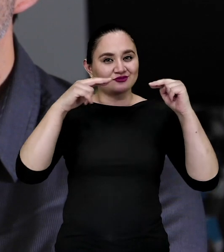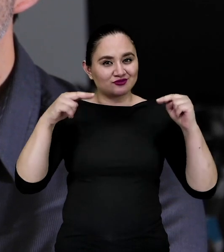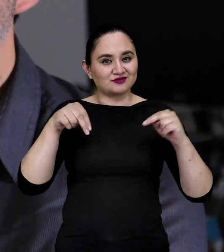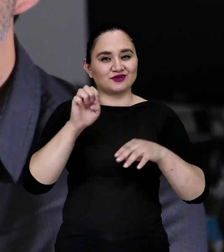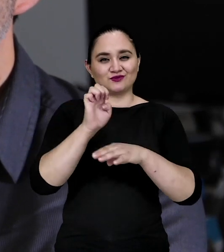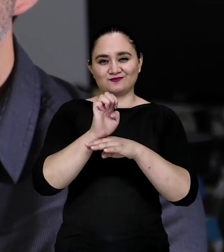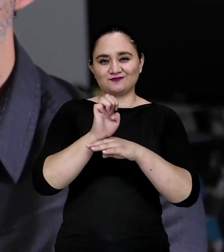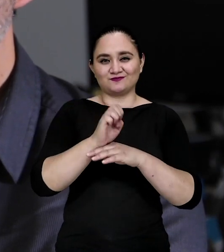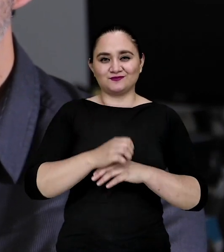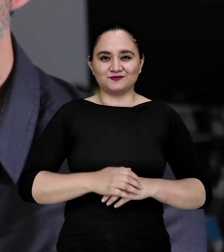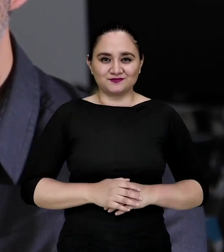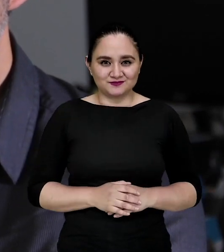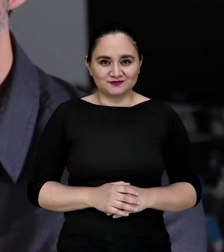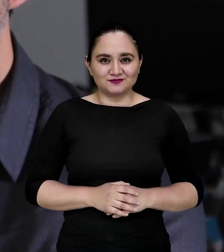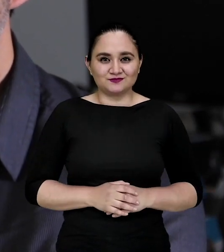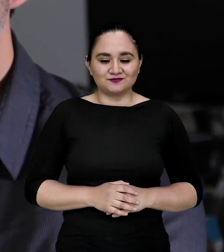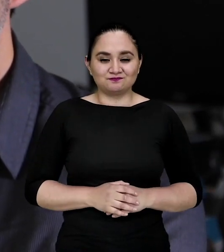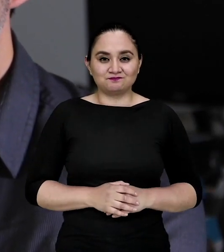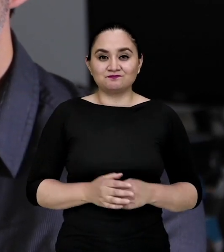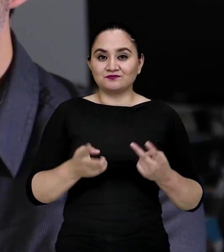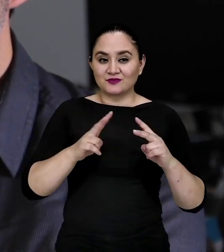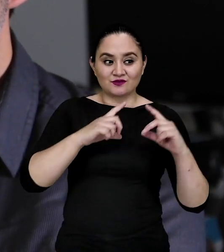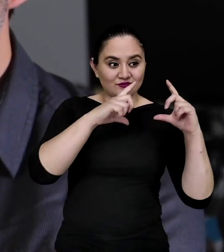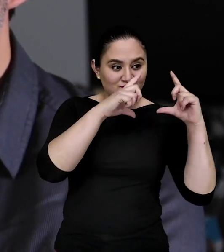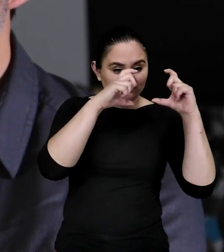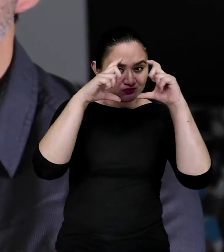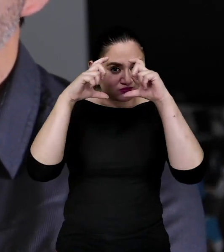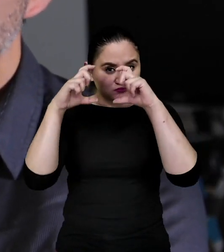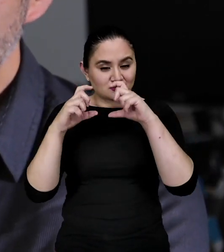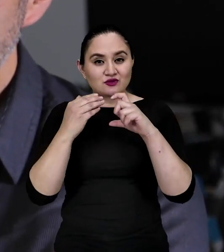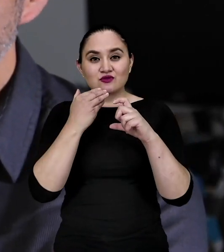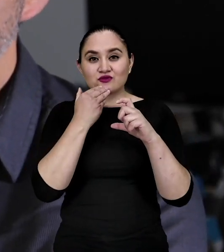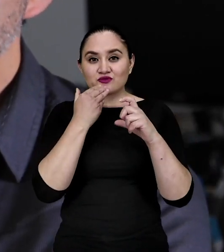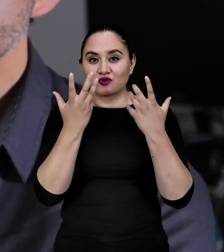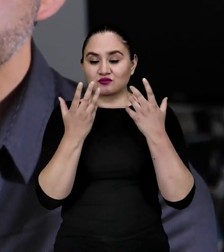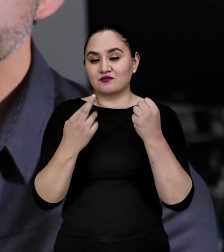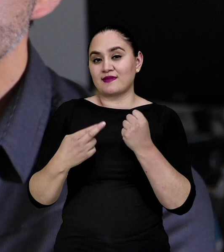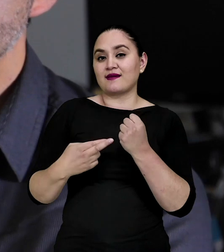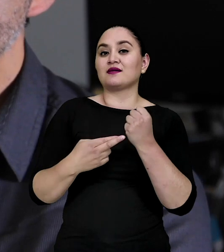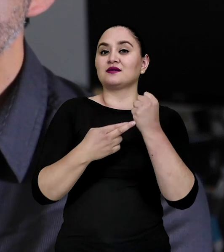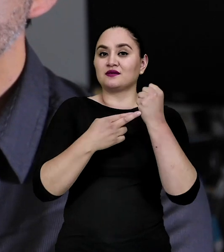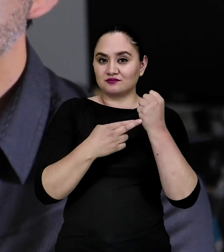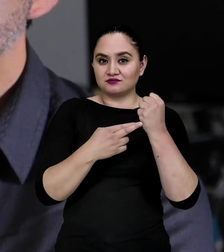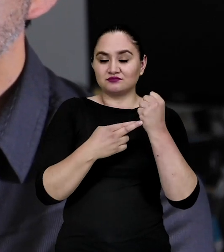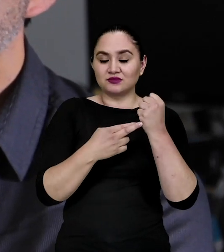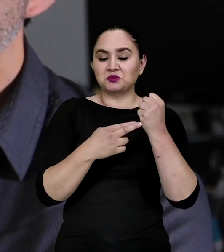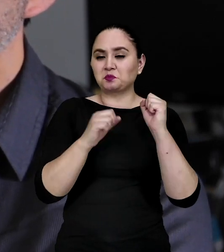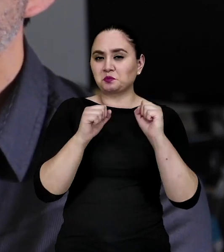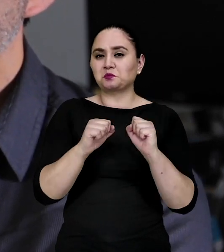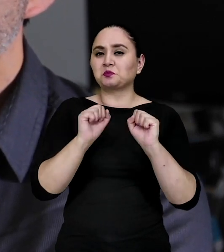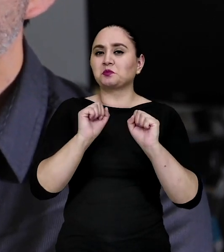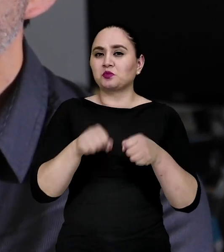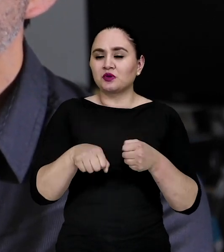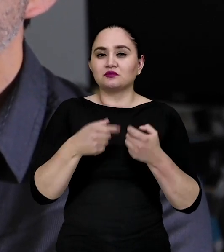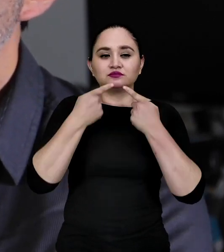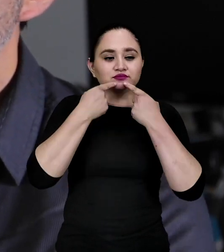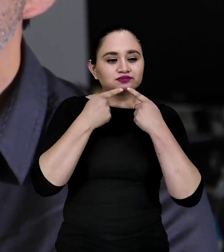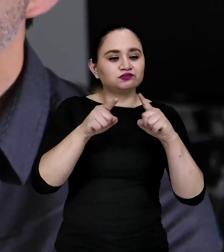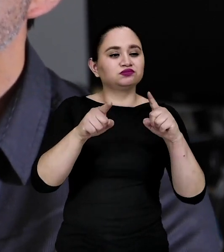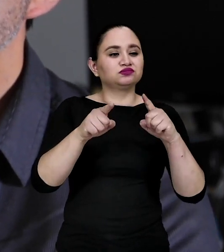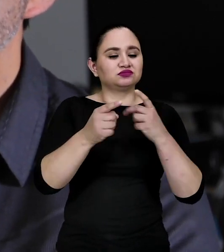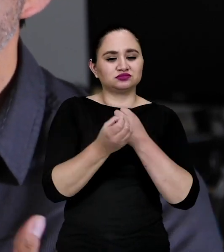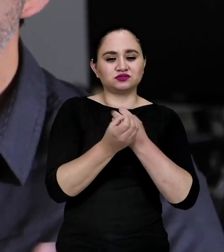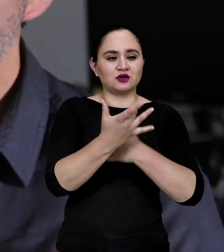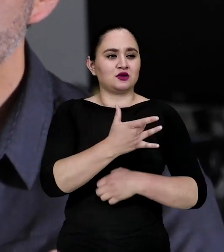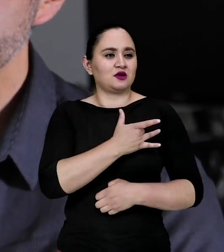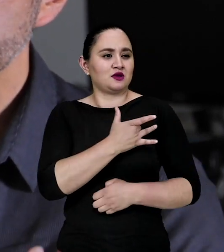de nuestro Ecuador. Y a través de la fotografía también ha sido mi herramienta por la cual puedo yo